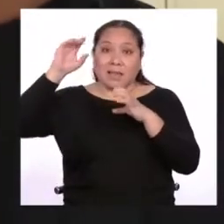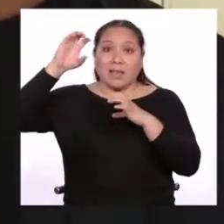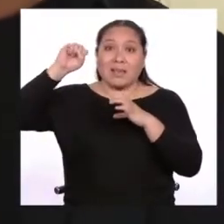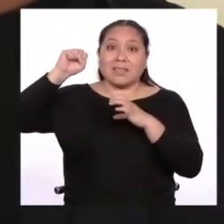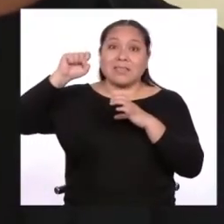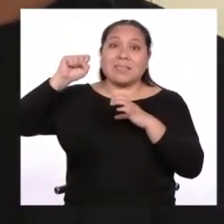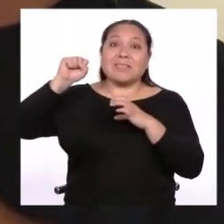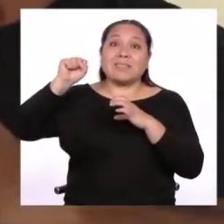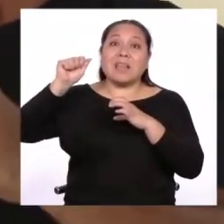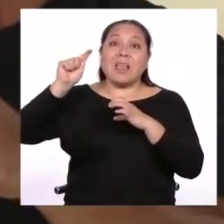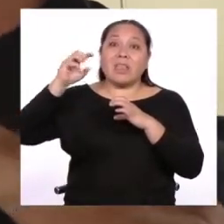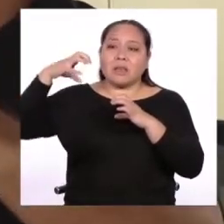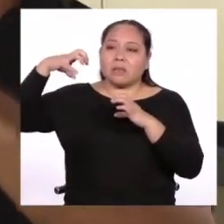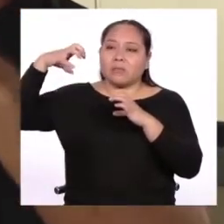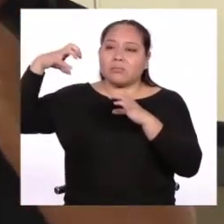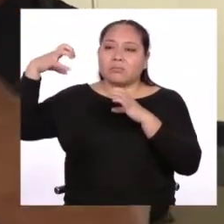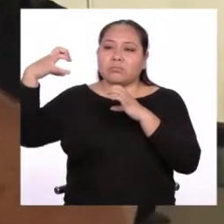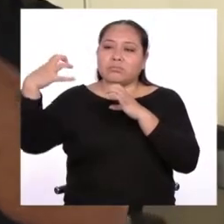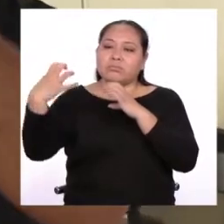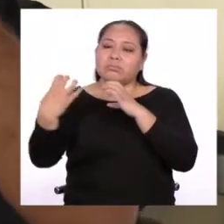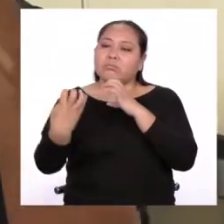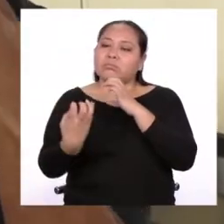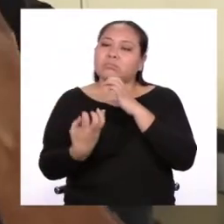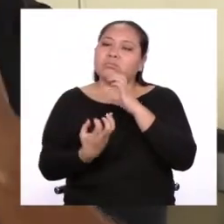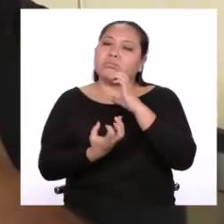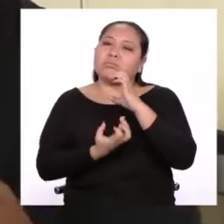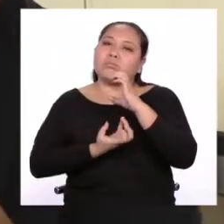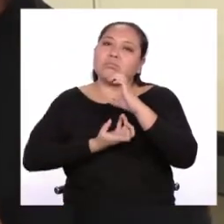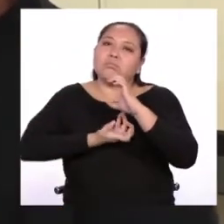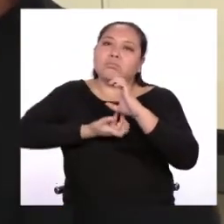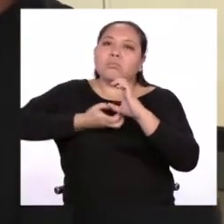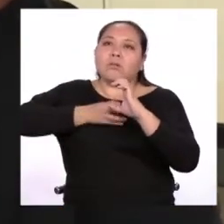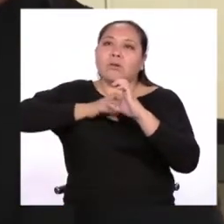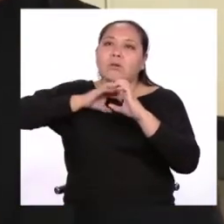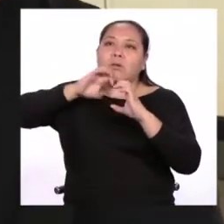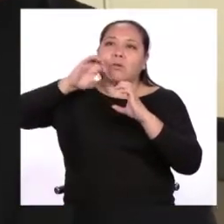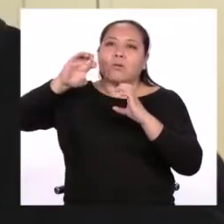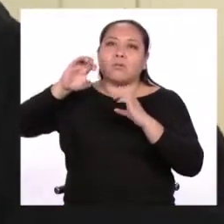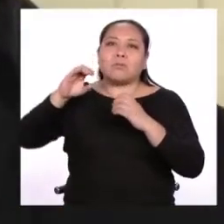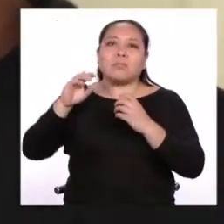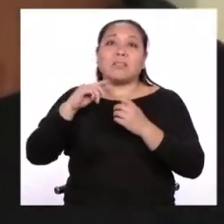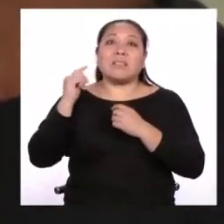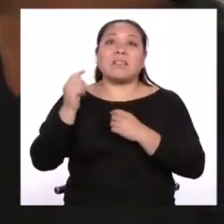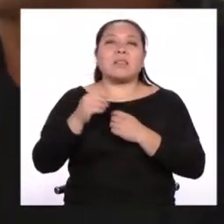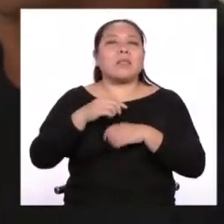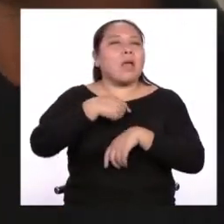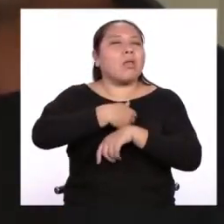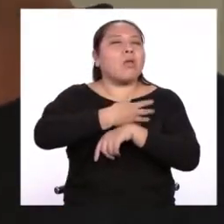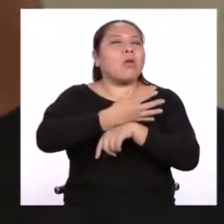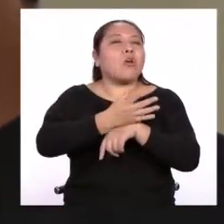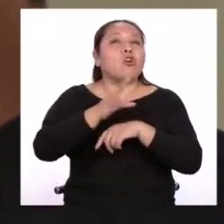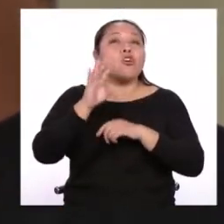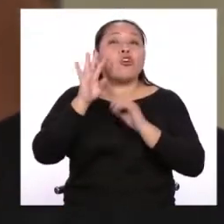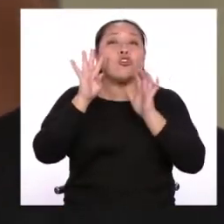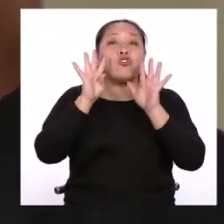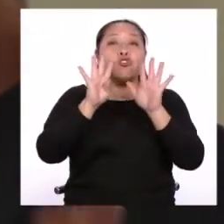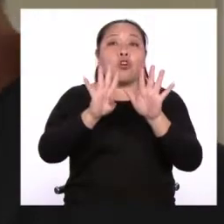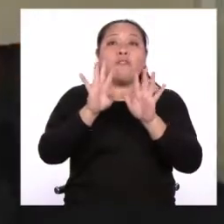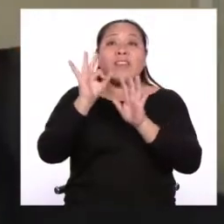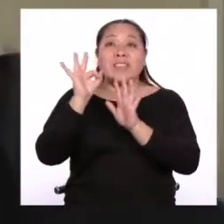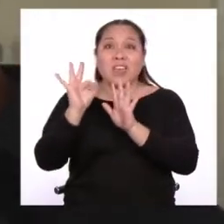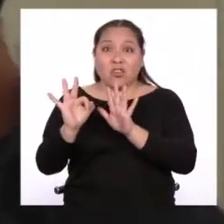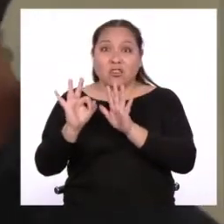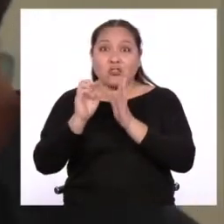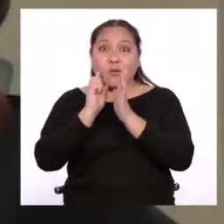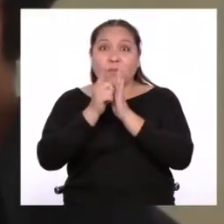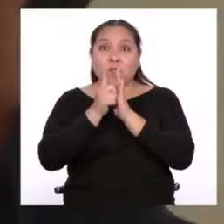posición específica. ¿Y cuánto tiempo tarda en dar una vuelta al planeta? 98 minutos. Quiero ver, porque de hecho es interesante, la